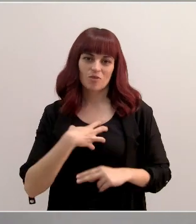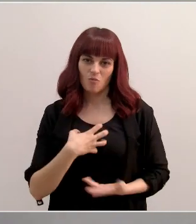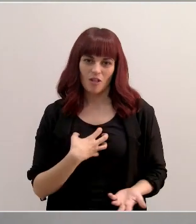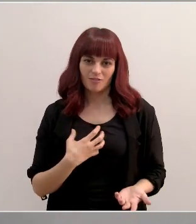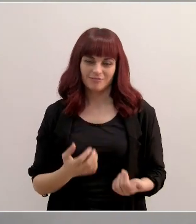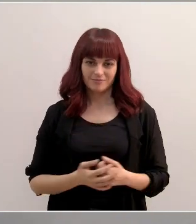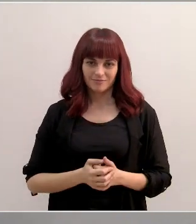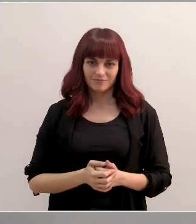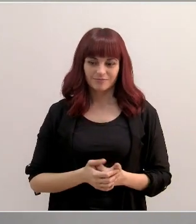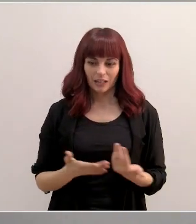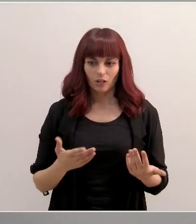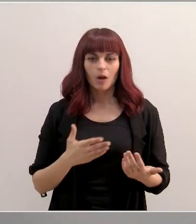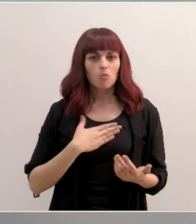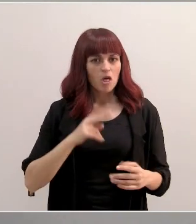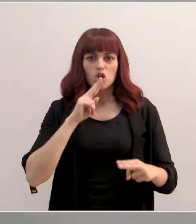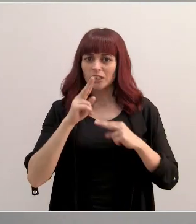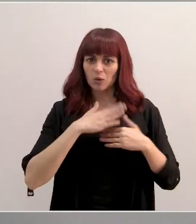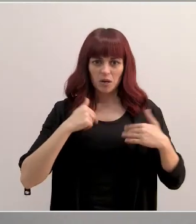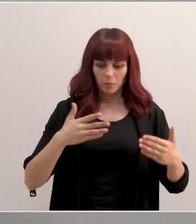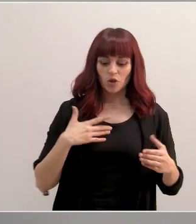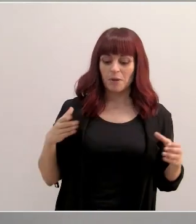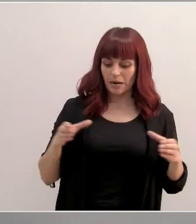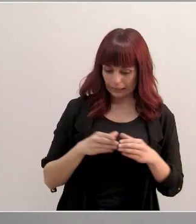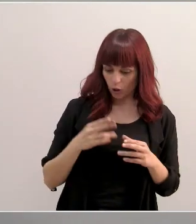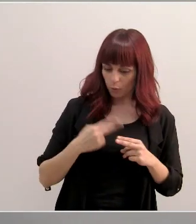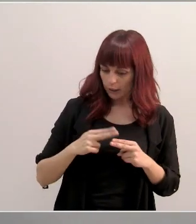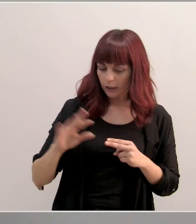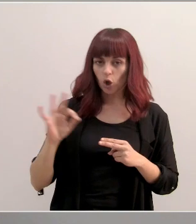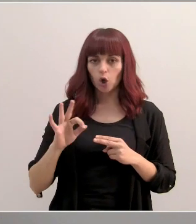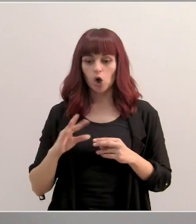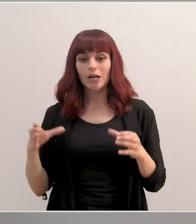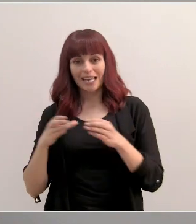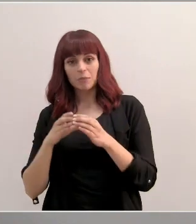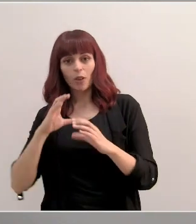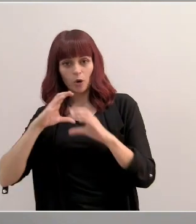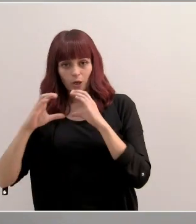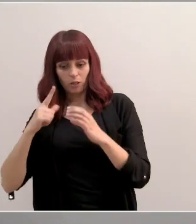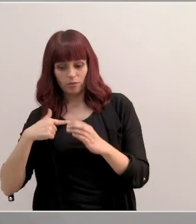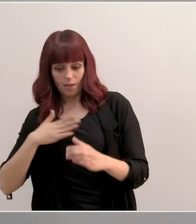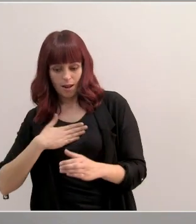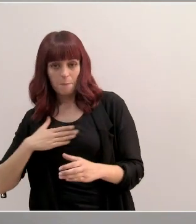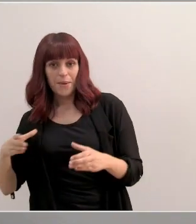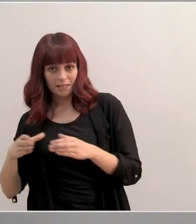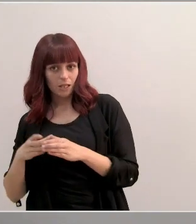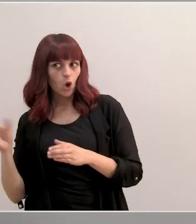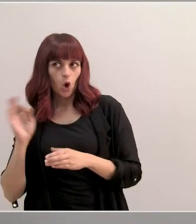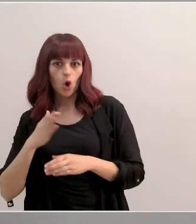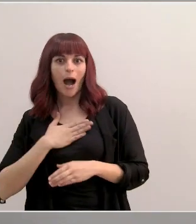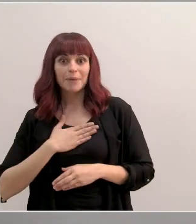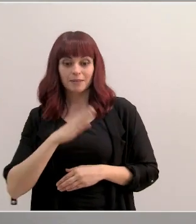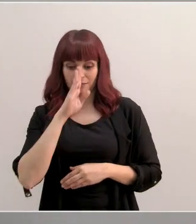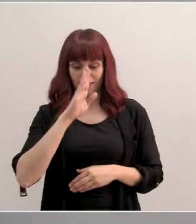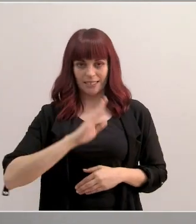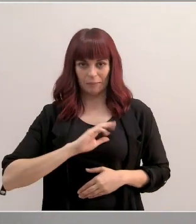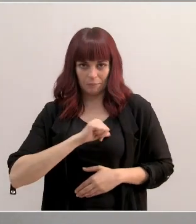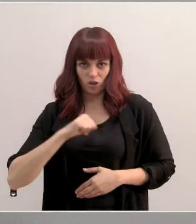puedo contestar en cualquier momento, en el partido, a través del equipo de comunicación del partido o directamente a mí personalmente.